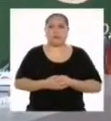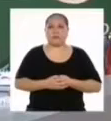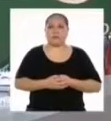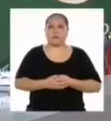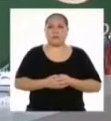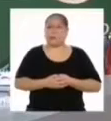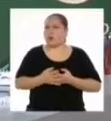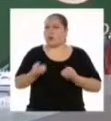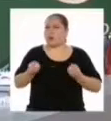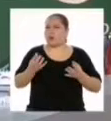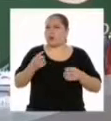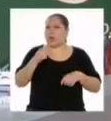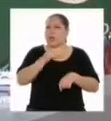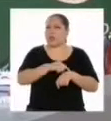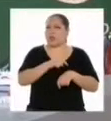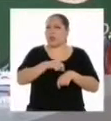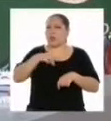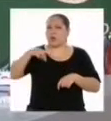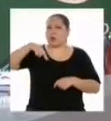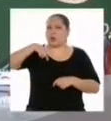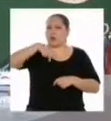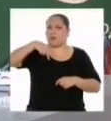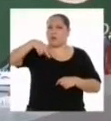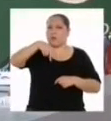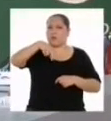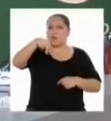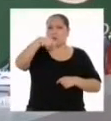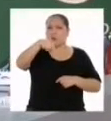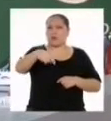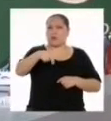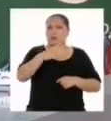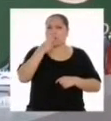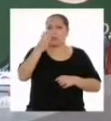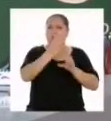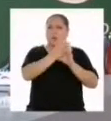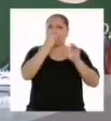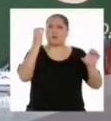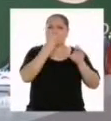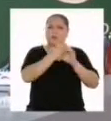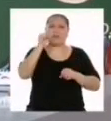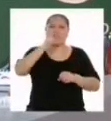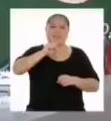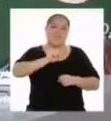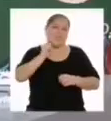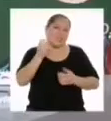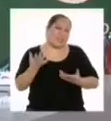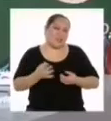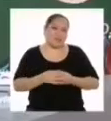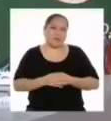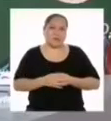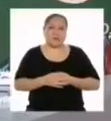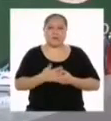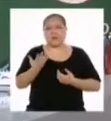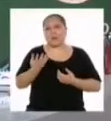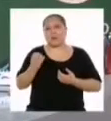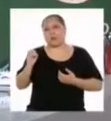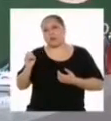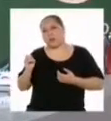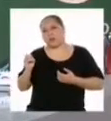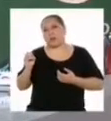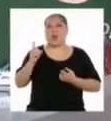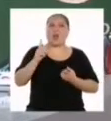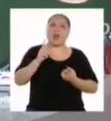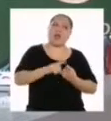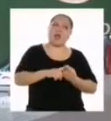Cuenta el tiempo que tengo que caminar para tomar el bus que me lleva al trabajo. Sí, sí cuenta. Puede ser de cero